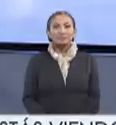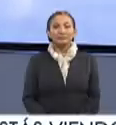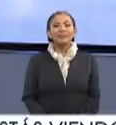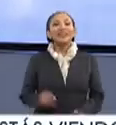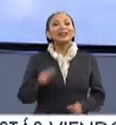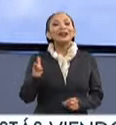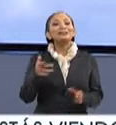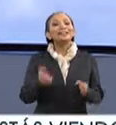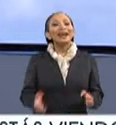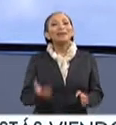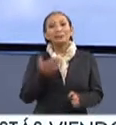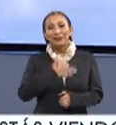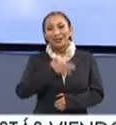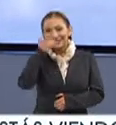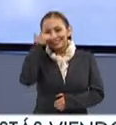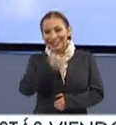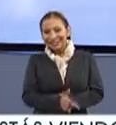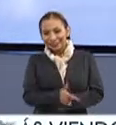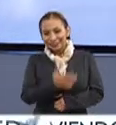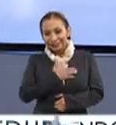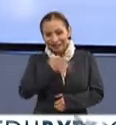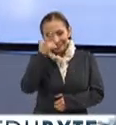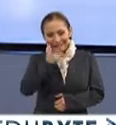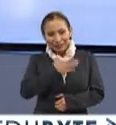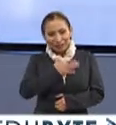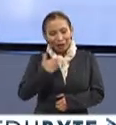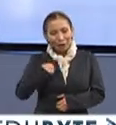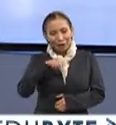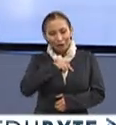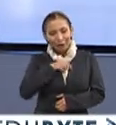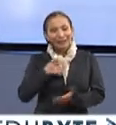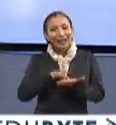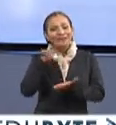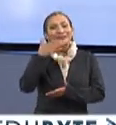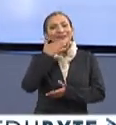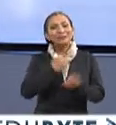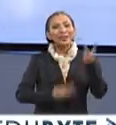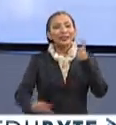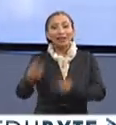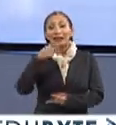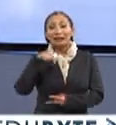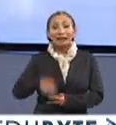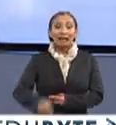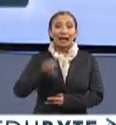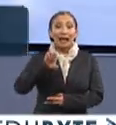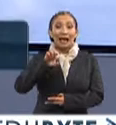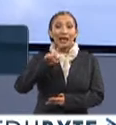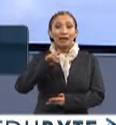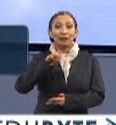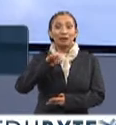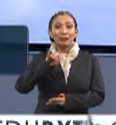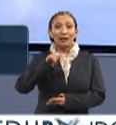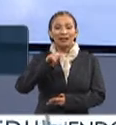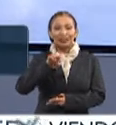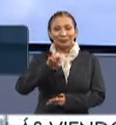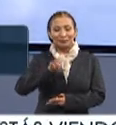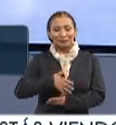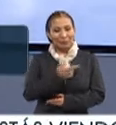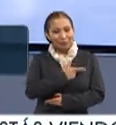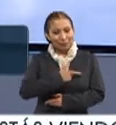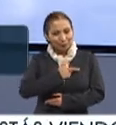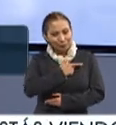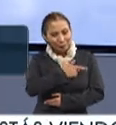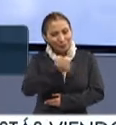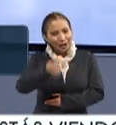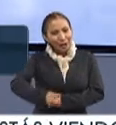¿Qué tal? ¿Cómo le va? ¿Cómo le va? Muy buenas noches. Muy buenas noches, qué bueno que está con nosotros. Gracias, bienvenido a una visión más de Ed White. Me da